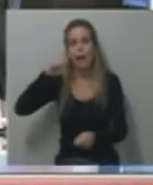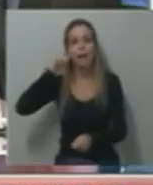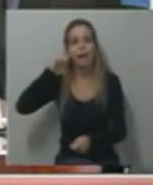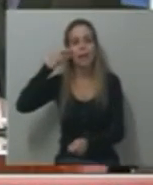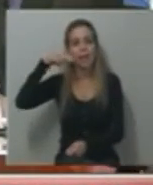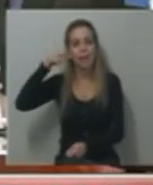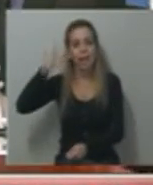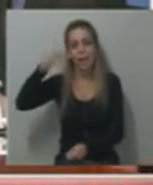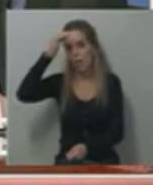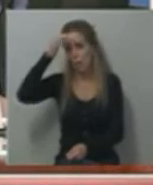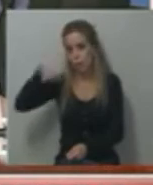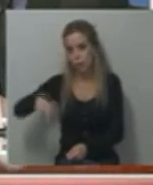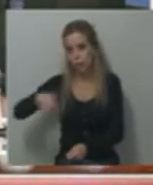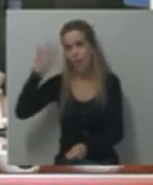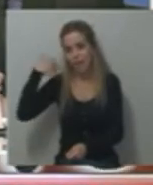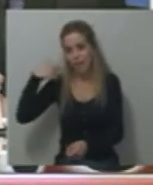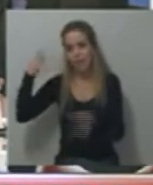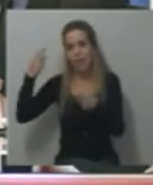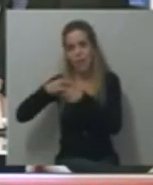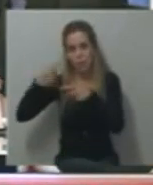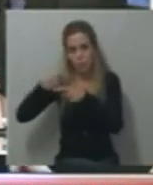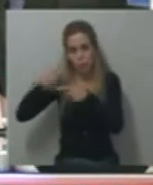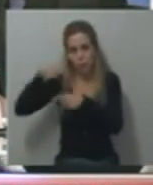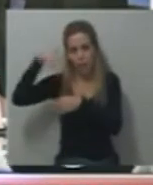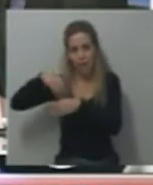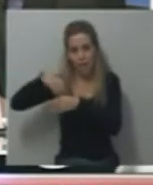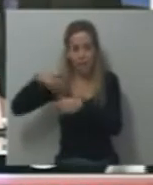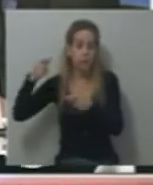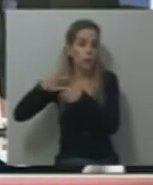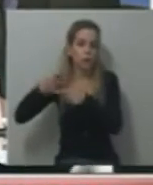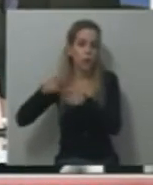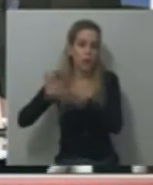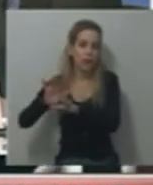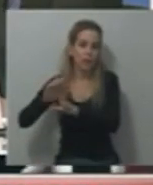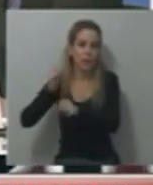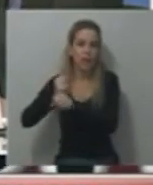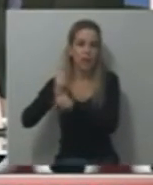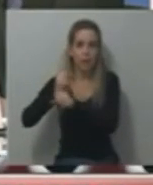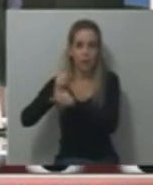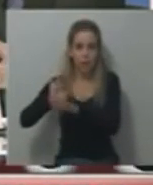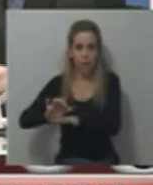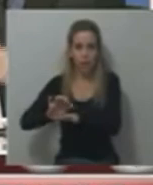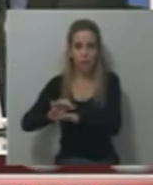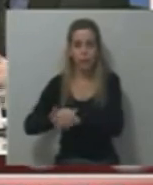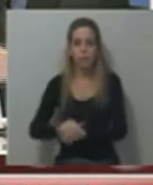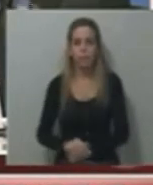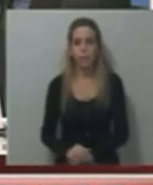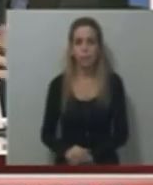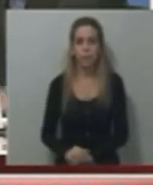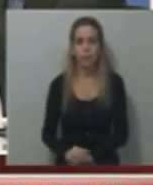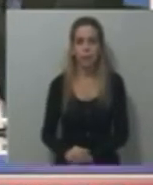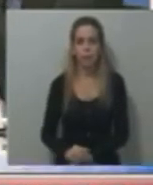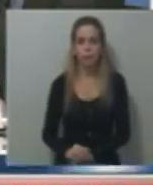con Ricardo Casal. De hecho, en los editoriales tan duros de Bervisky, siempre lo llamaba el alcalde mayor,